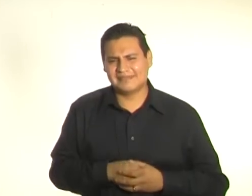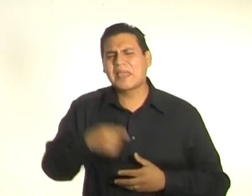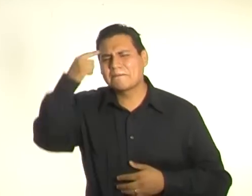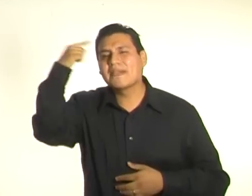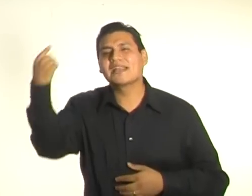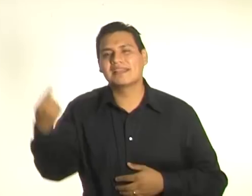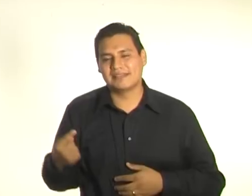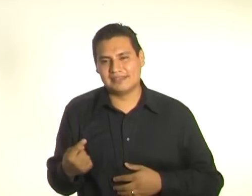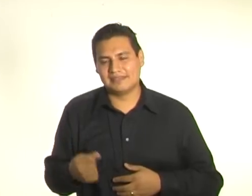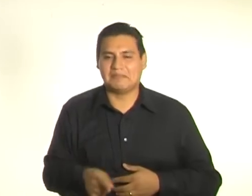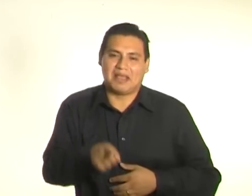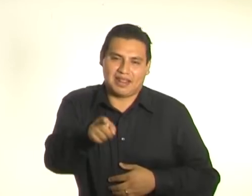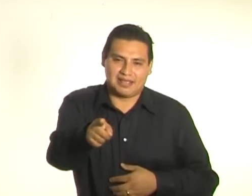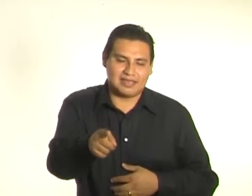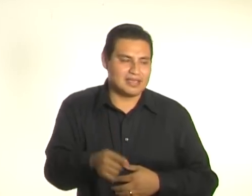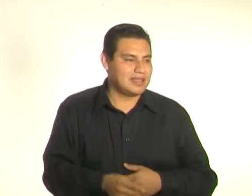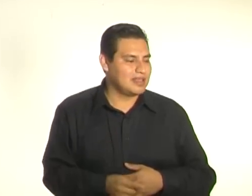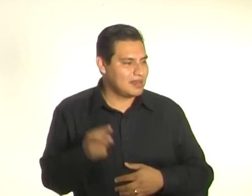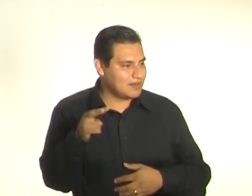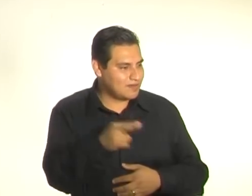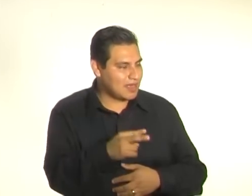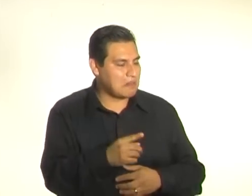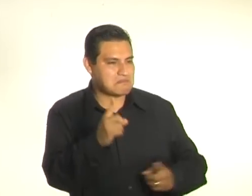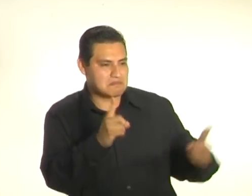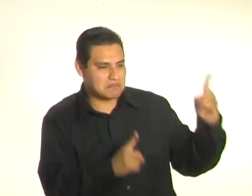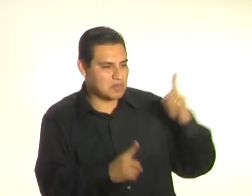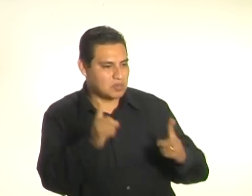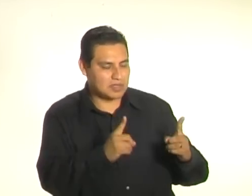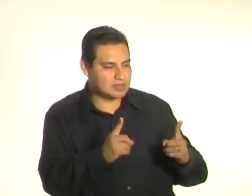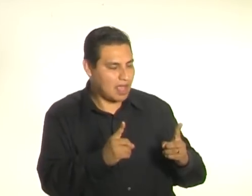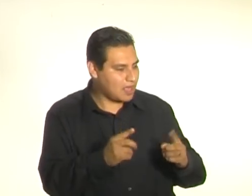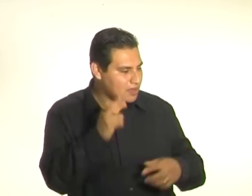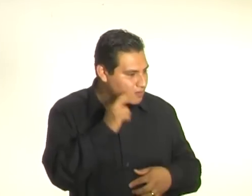pues no pasa nada. ¿Ok? Bueno.